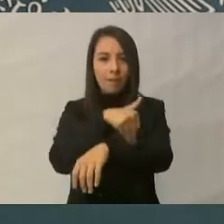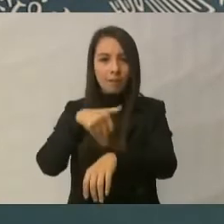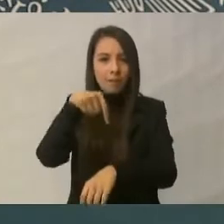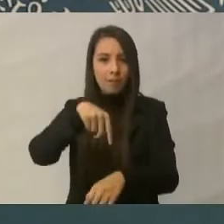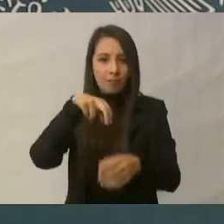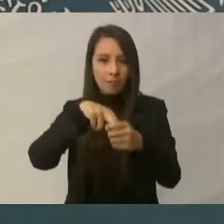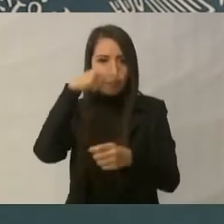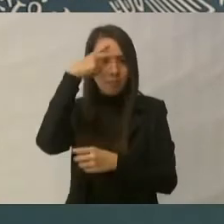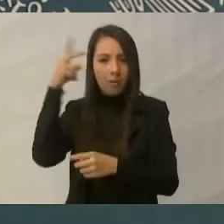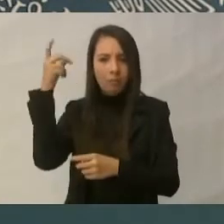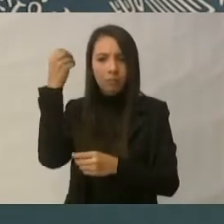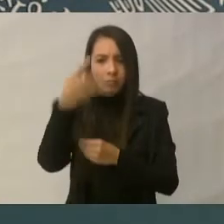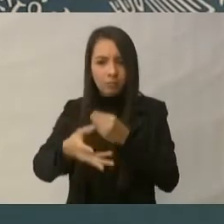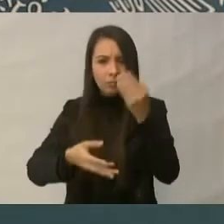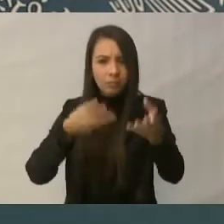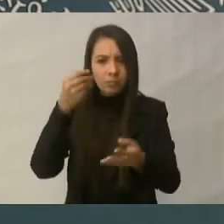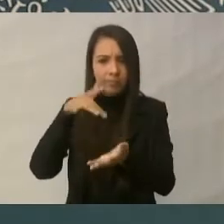México